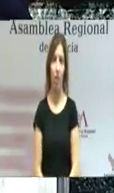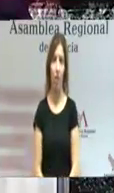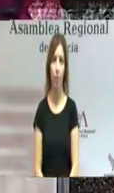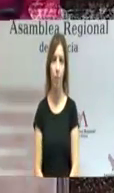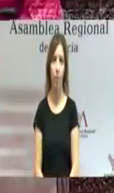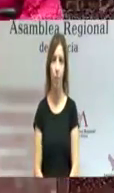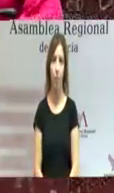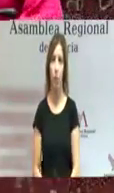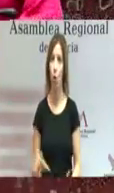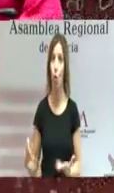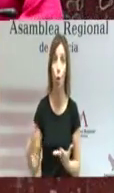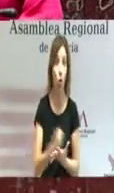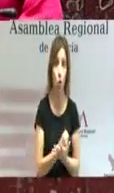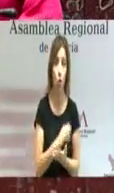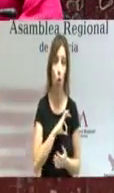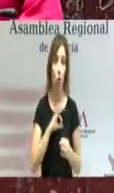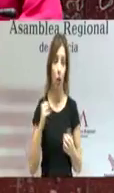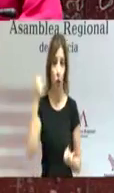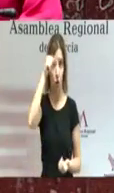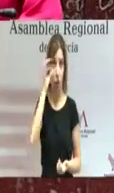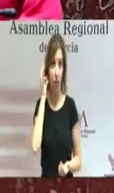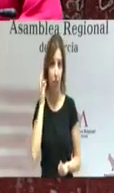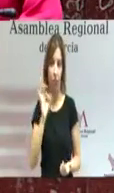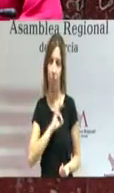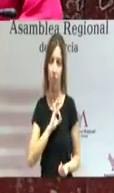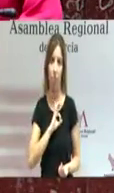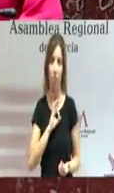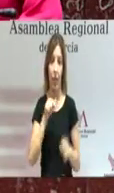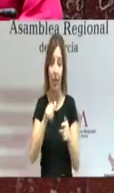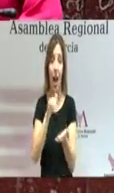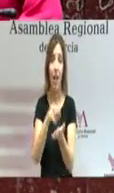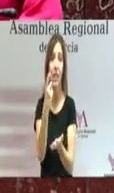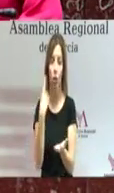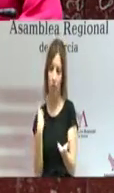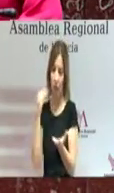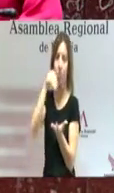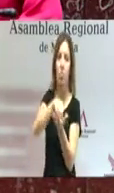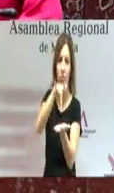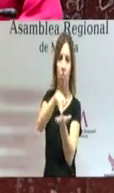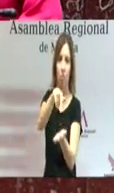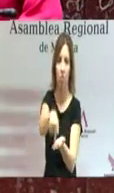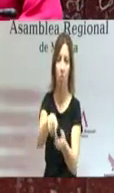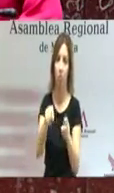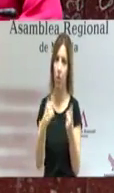Con todo, señorías, y estando ahí cuando se nos necesita, es fundamental que trabajemos